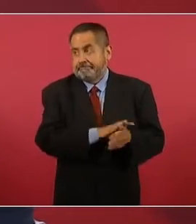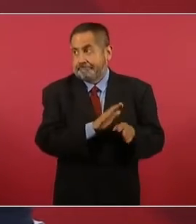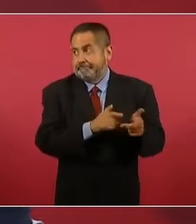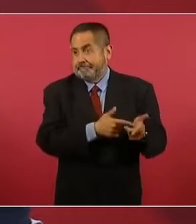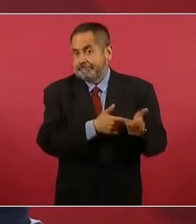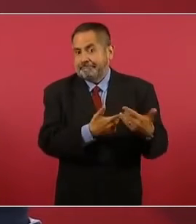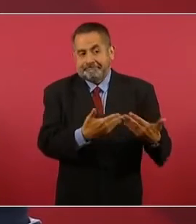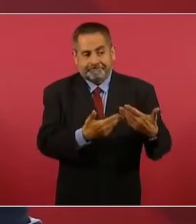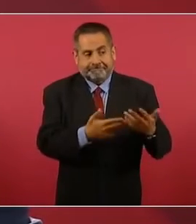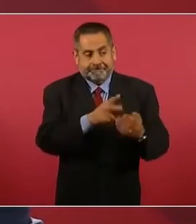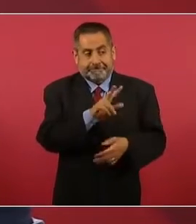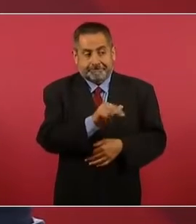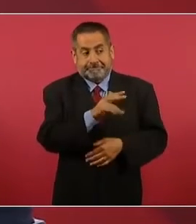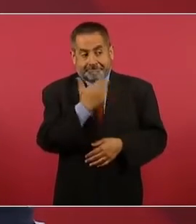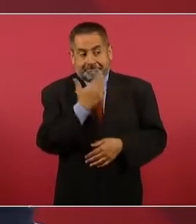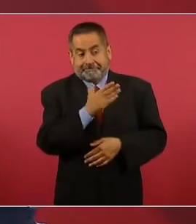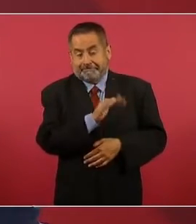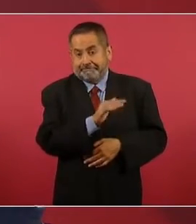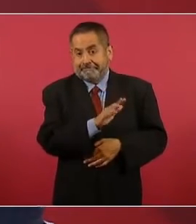ahí la llevan.